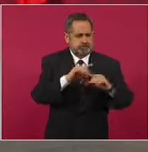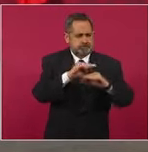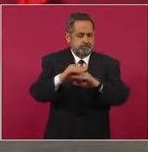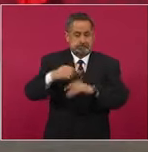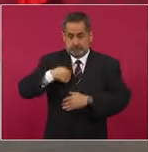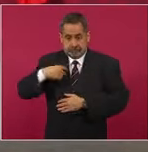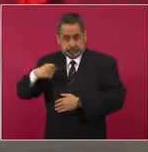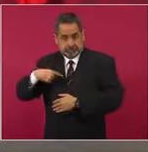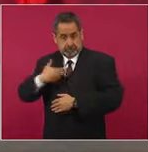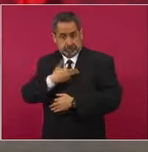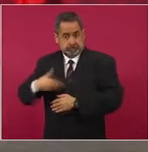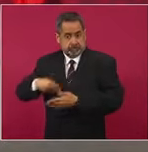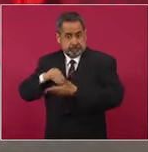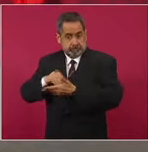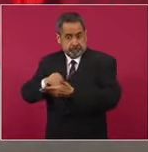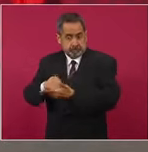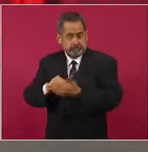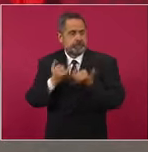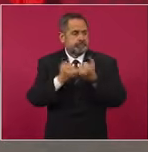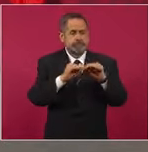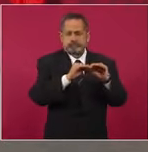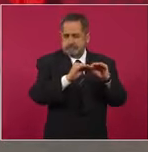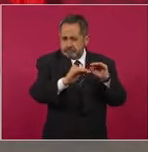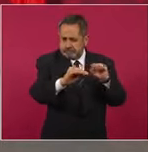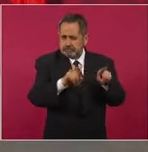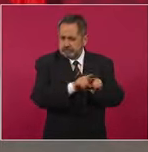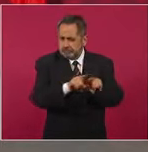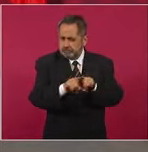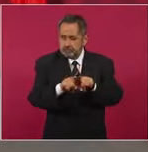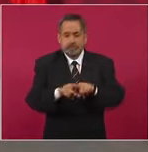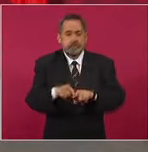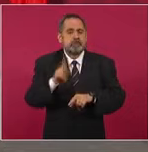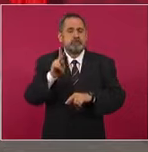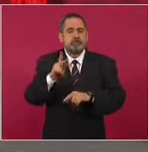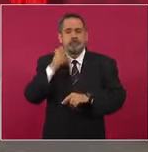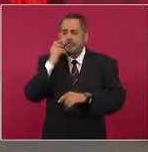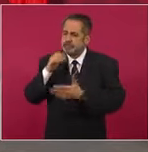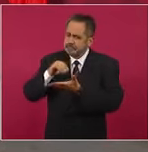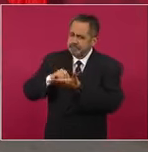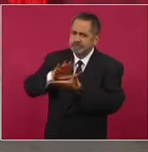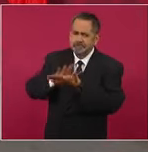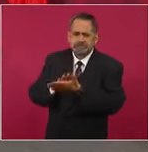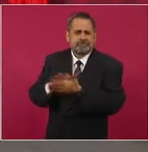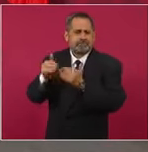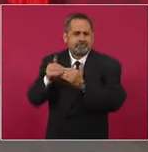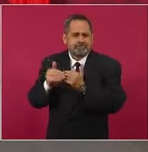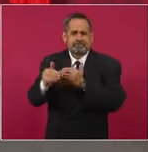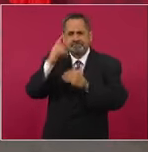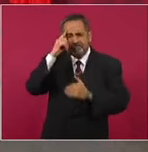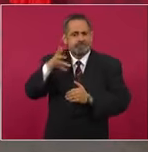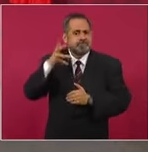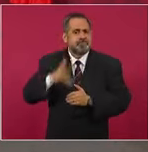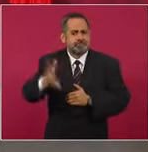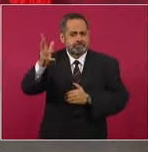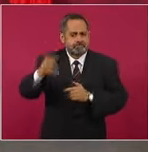Sin embargo, queremos dejarlo resuelto hacia adelante,